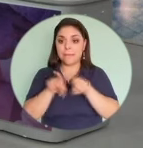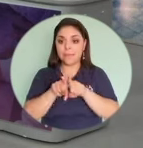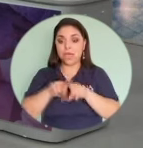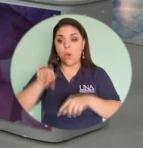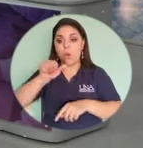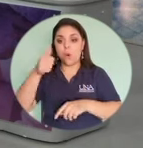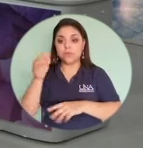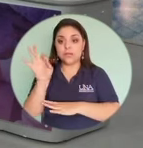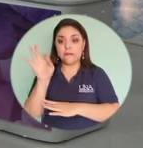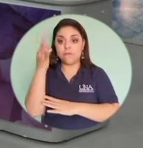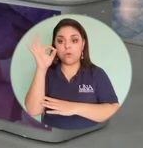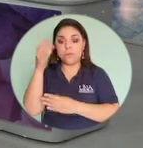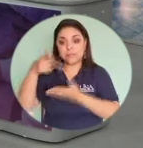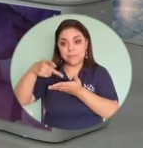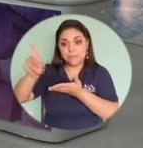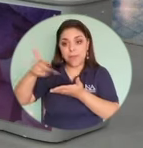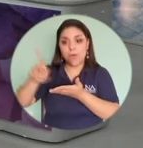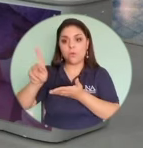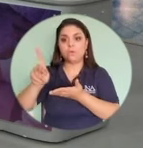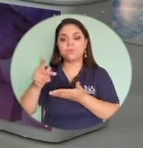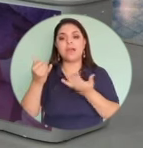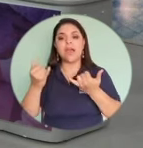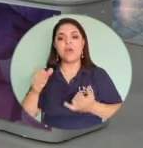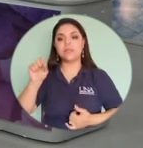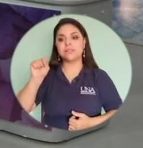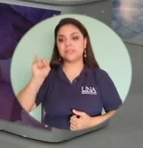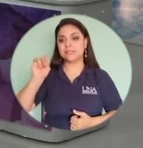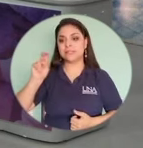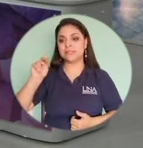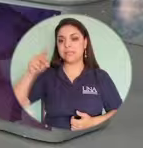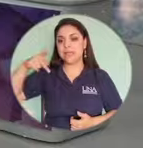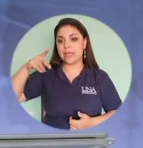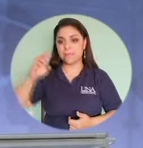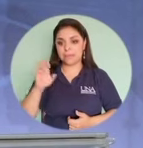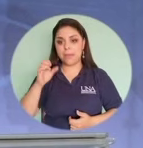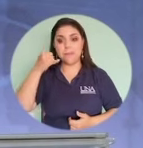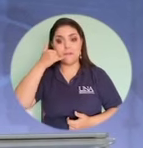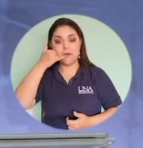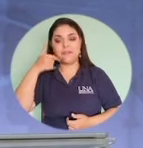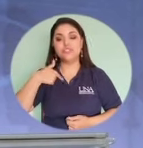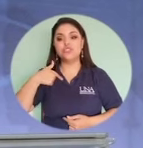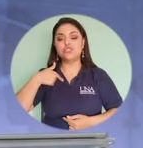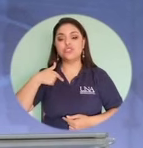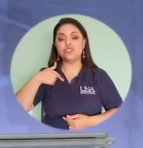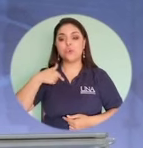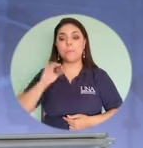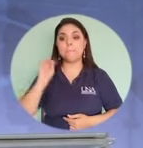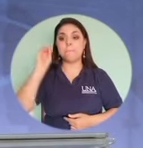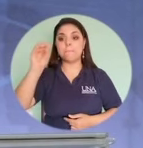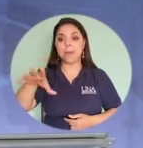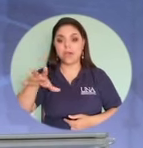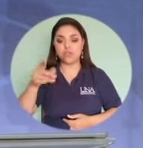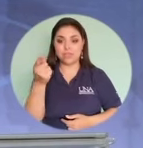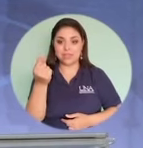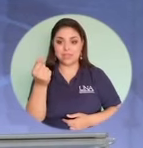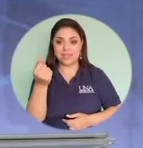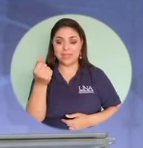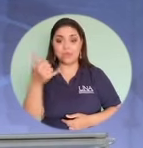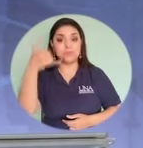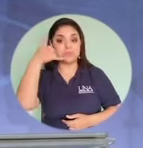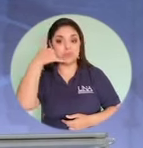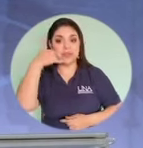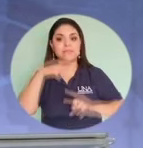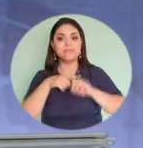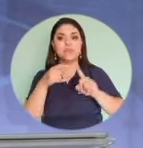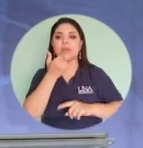también que hay ahora en cuanto a los SIMP móvil, también que yo te transfiero dinero a través del SIMP